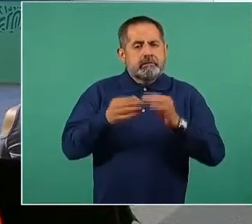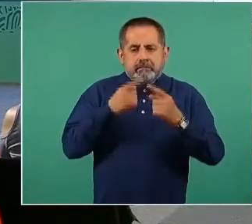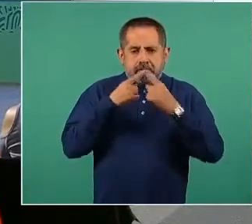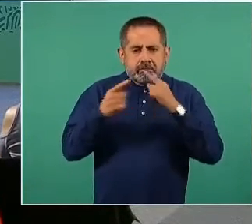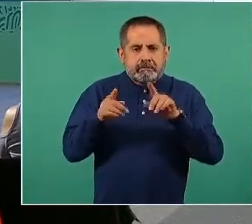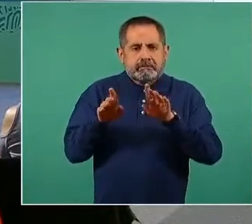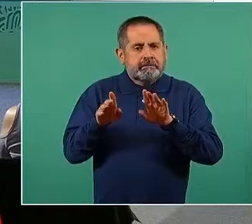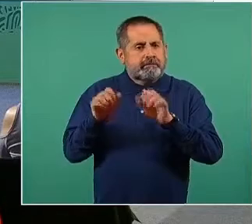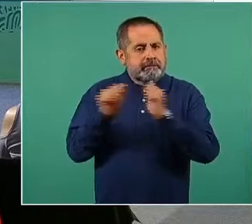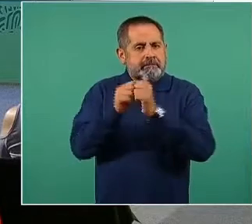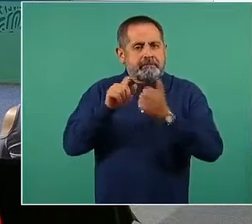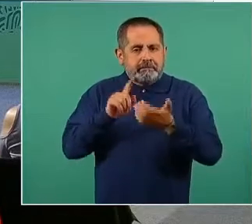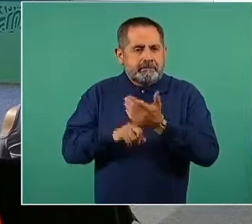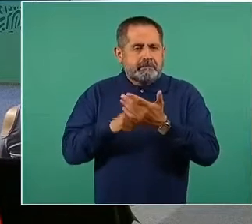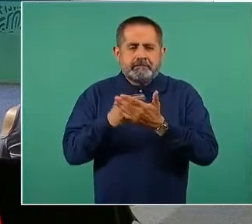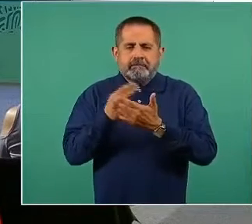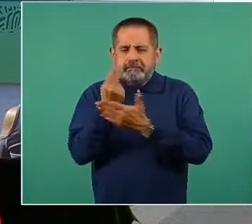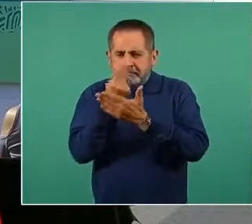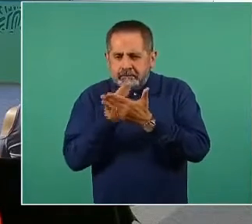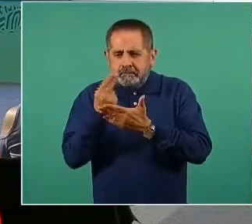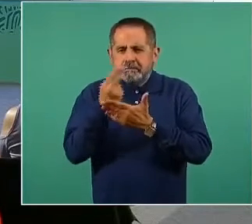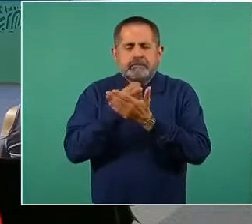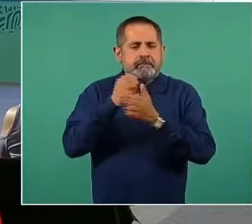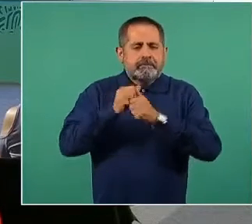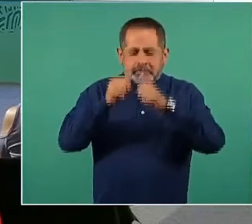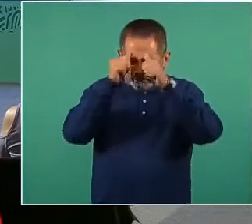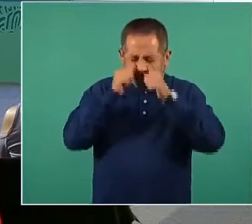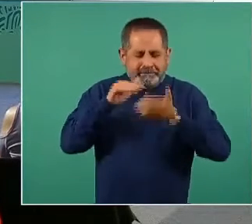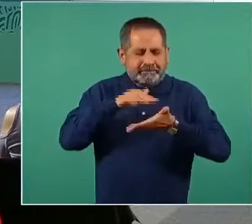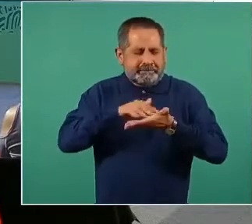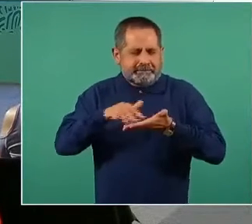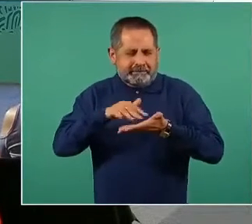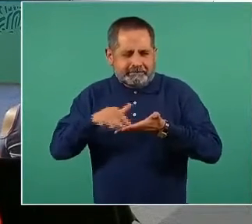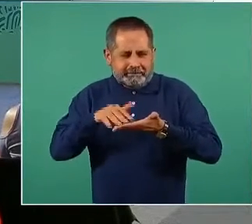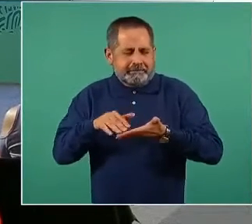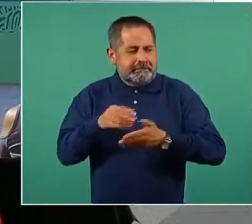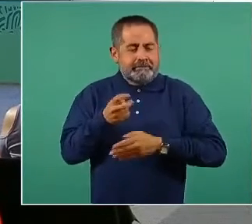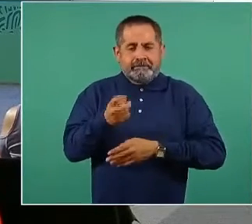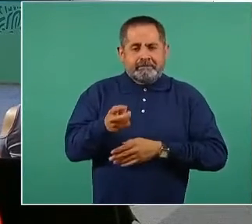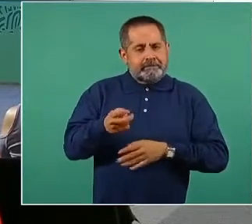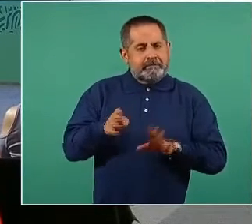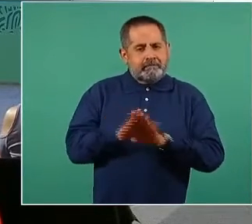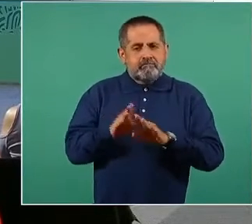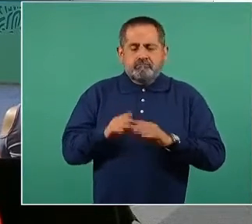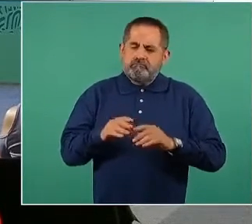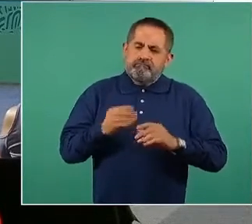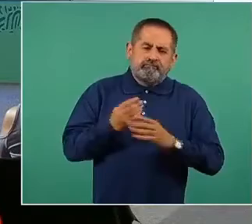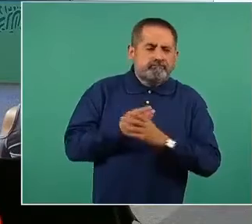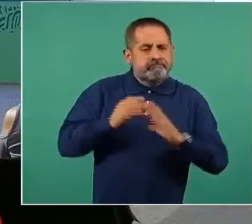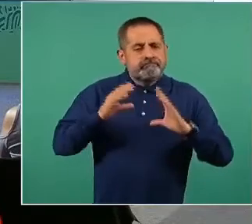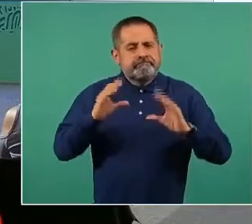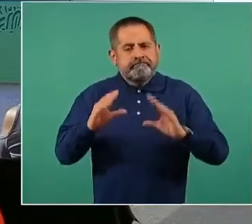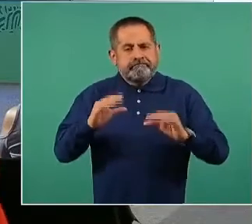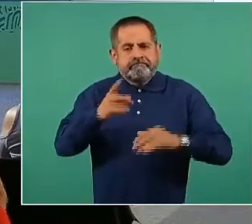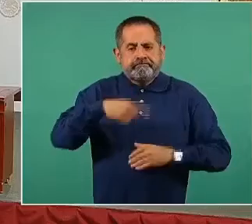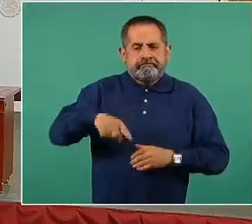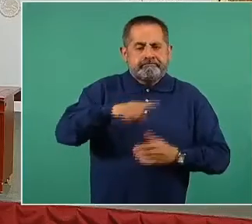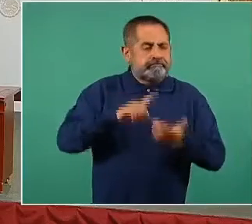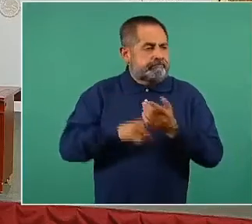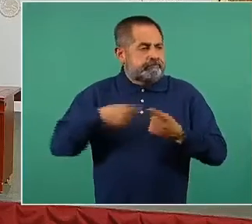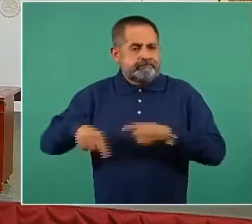pictogramas y braille es lo que tenemos también que otorgar y capacitación a las brigadas